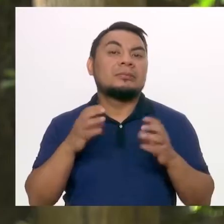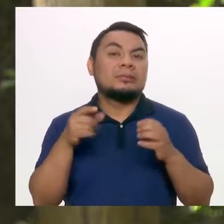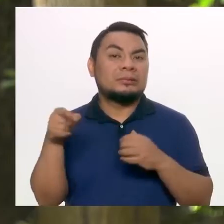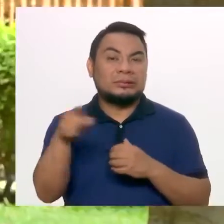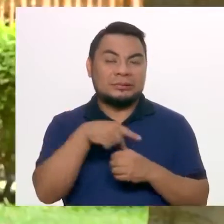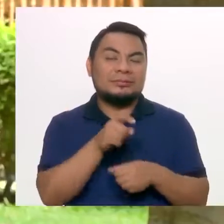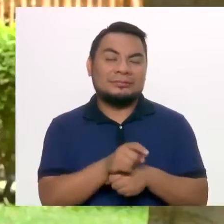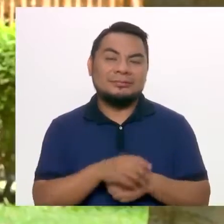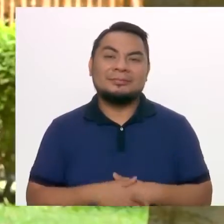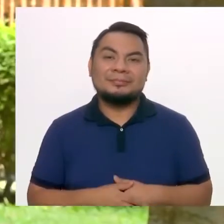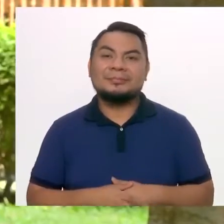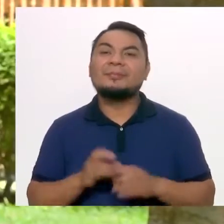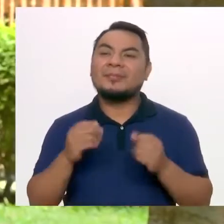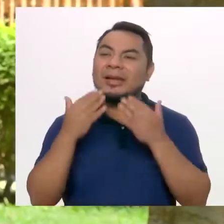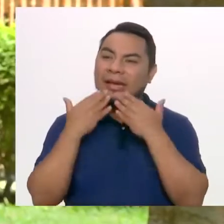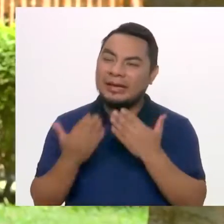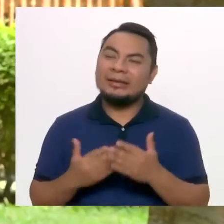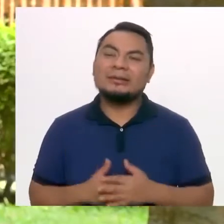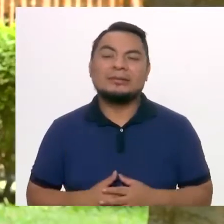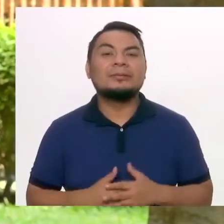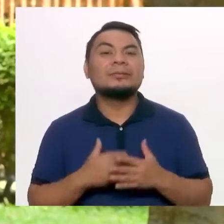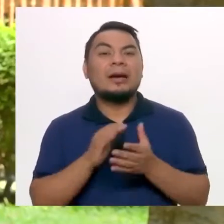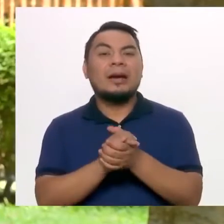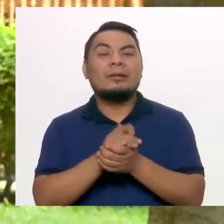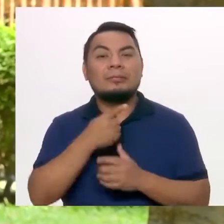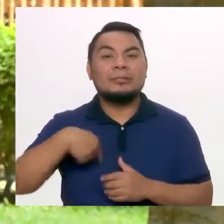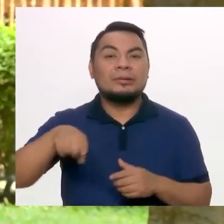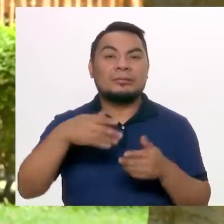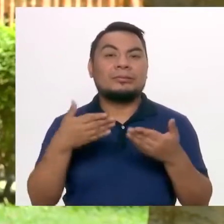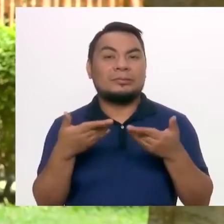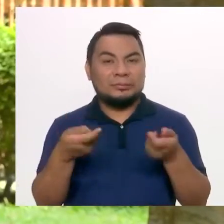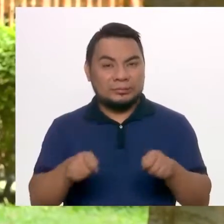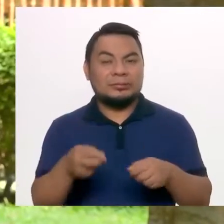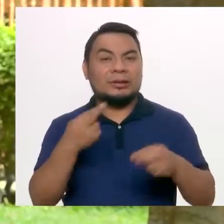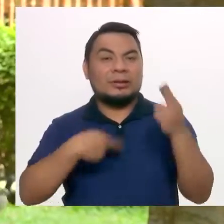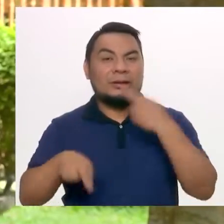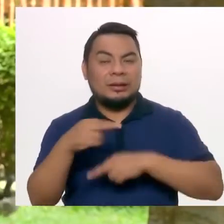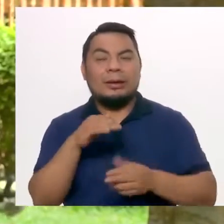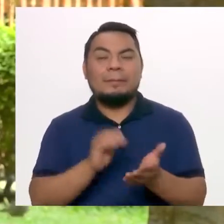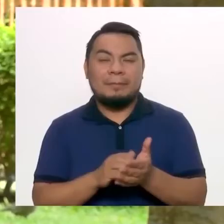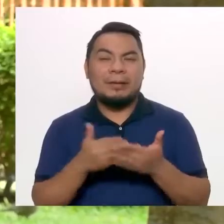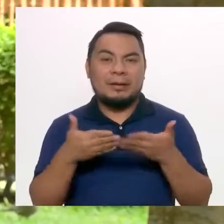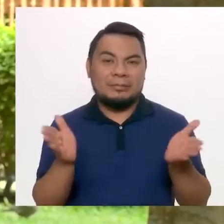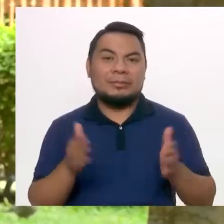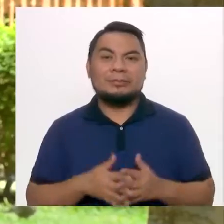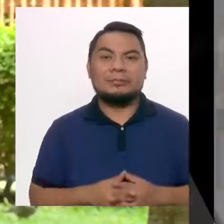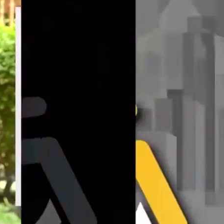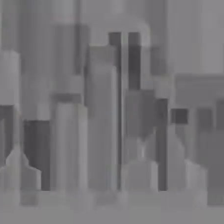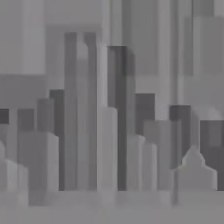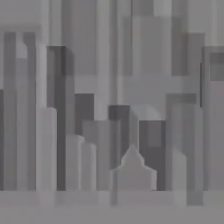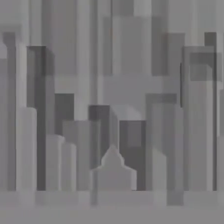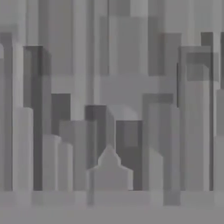estas temáticas. Muchísimas gracias. Amigos, nosotros vamos a una pausa y ya regresamos con más en el programa.